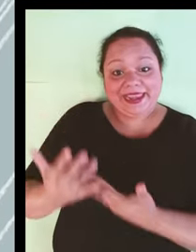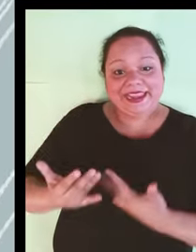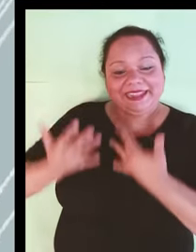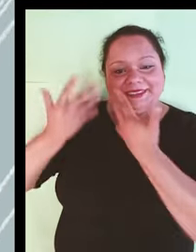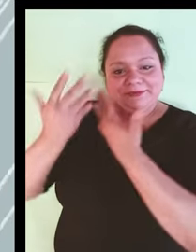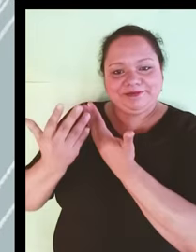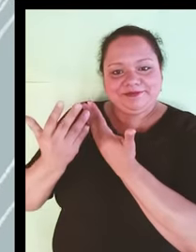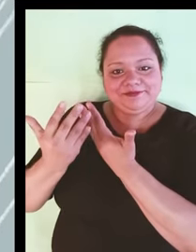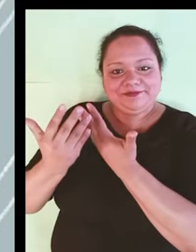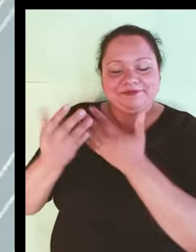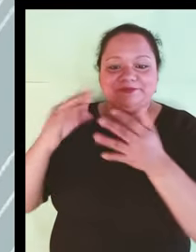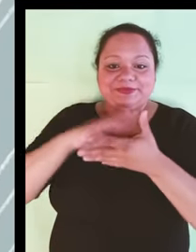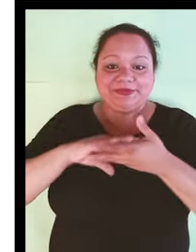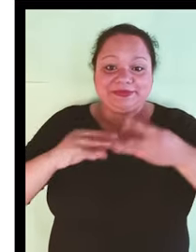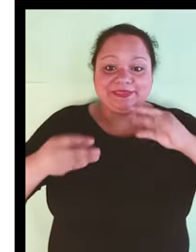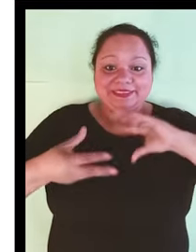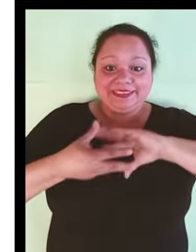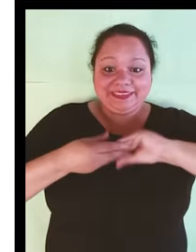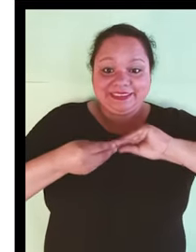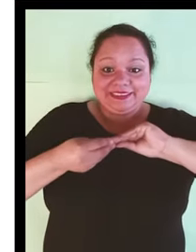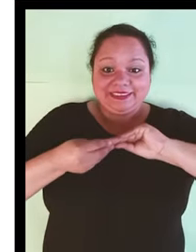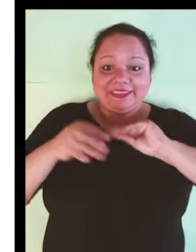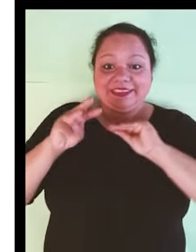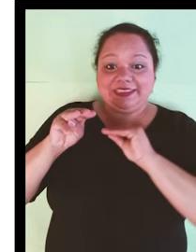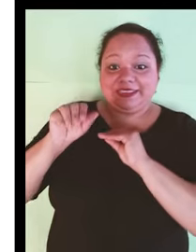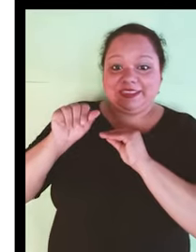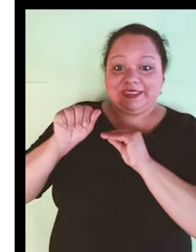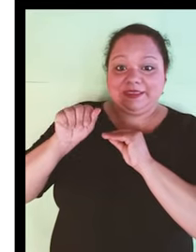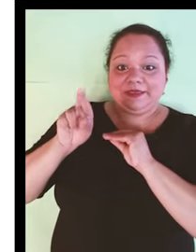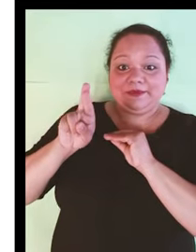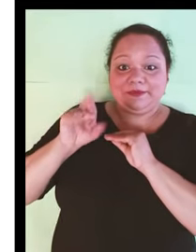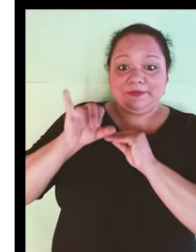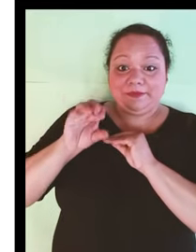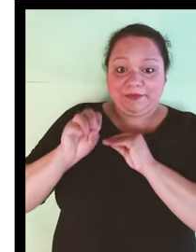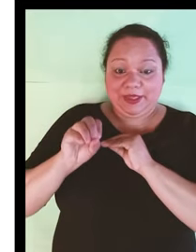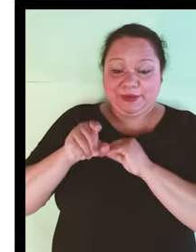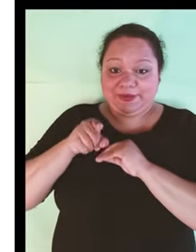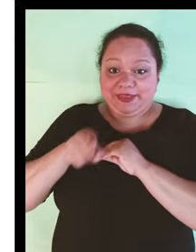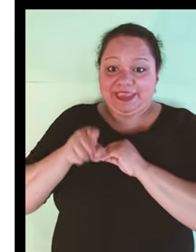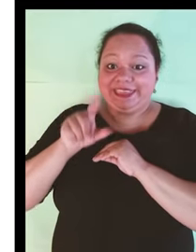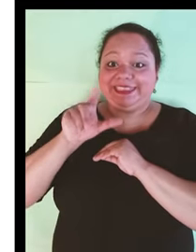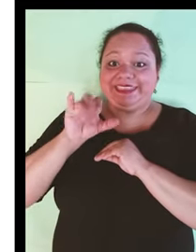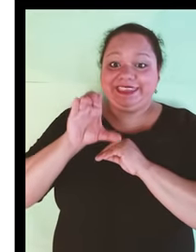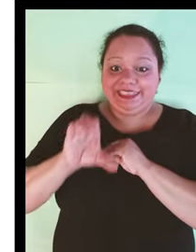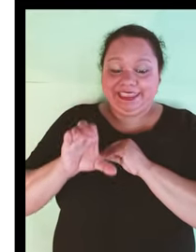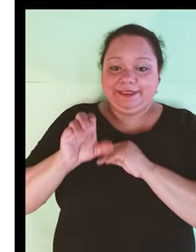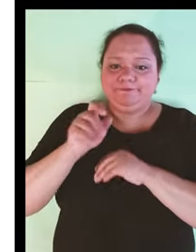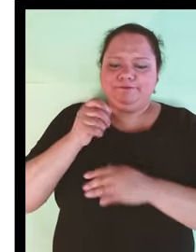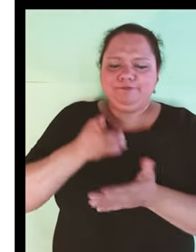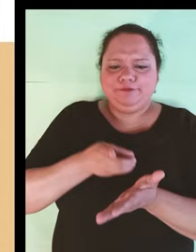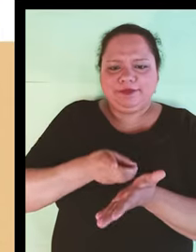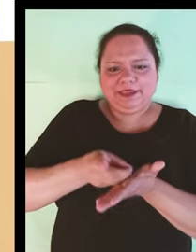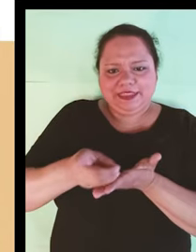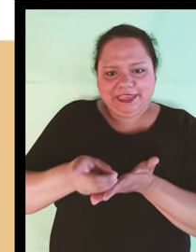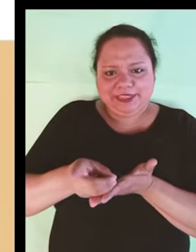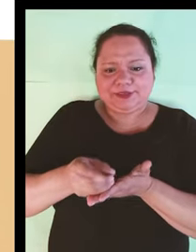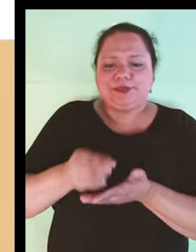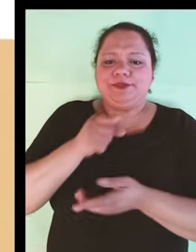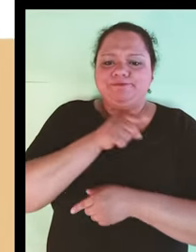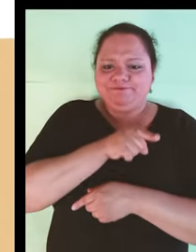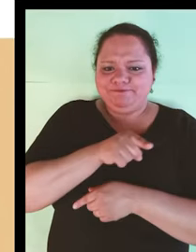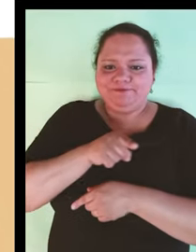es una obra de Mario Trigo, licenciado en Derecho por la Universidad de Cantabria y en